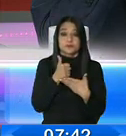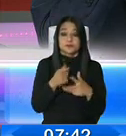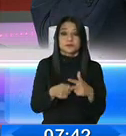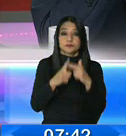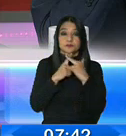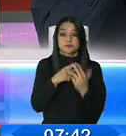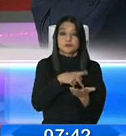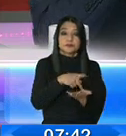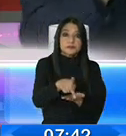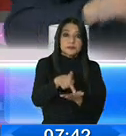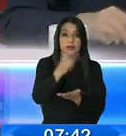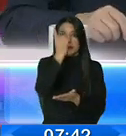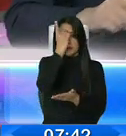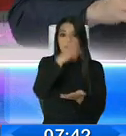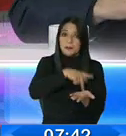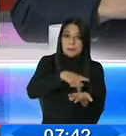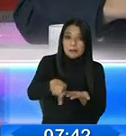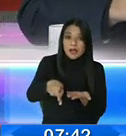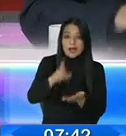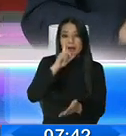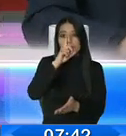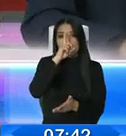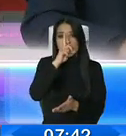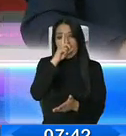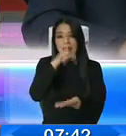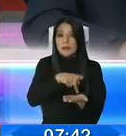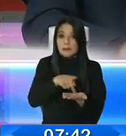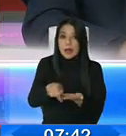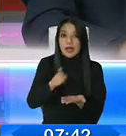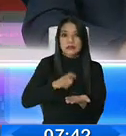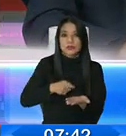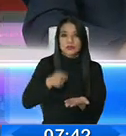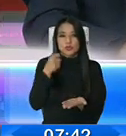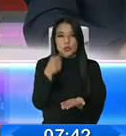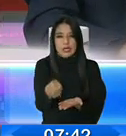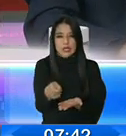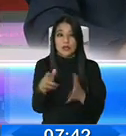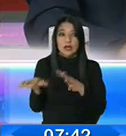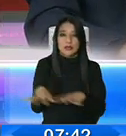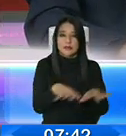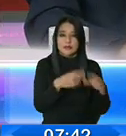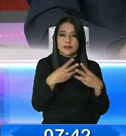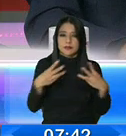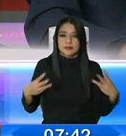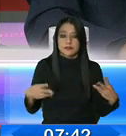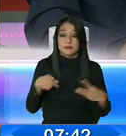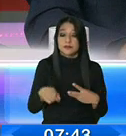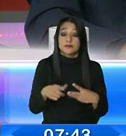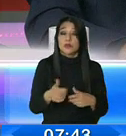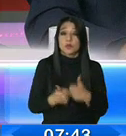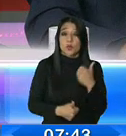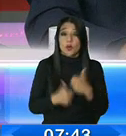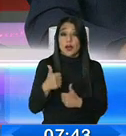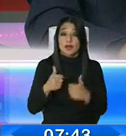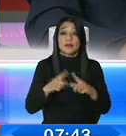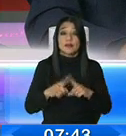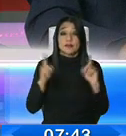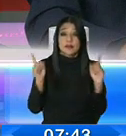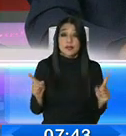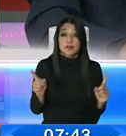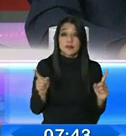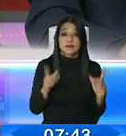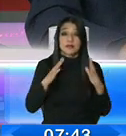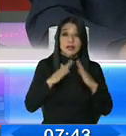para pagar sus nóminas, para mantener sus operaciones y muchos de ellos, su cordón umbilical y la diferencia entre